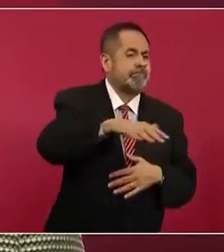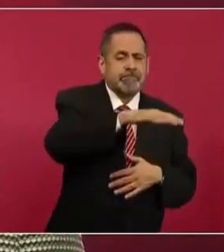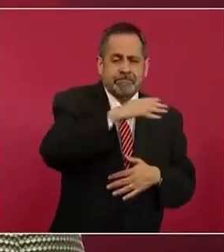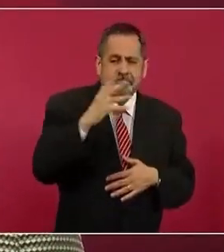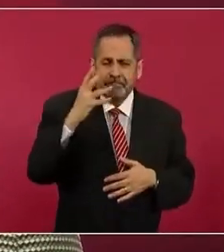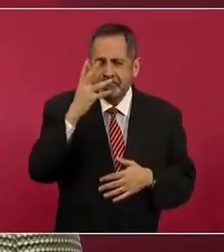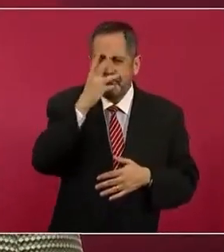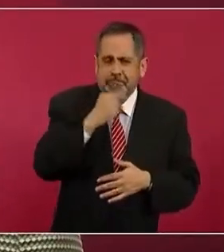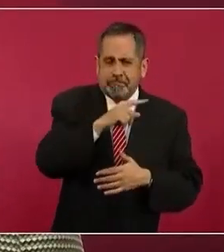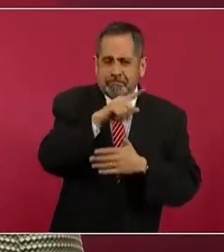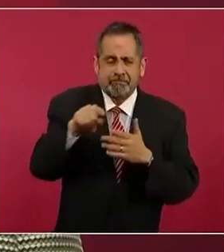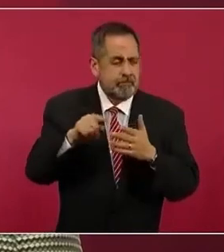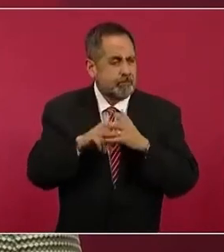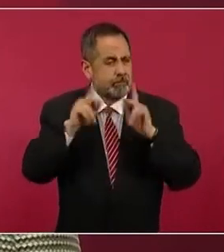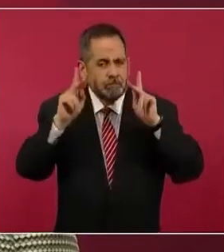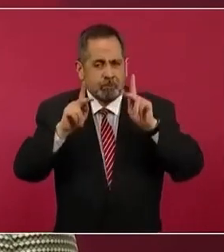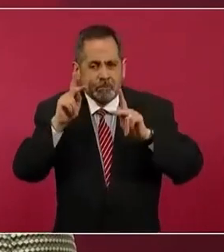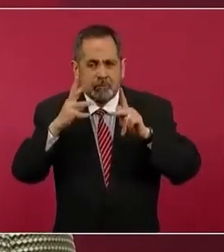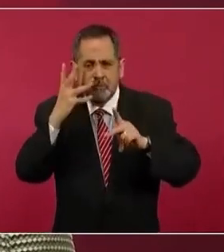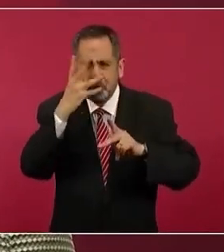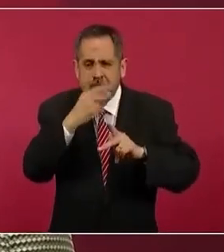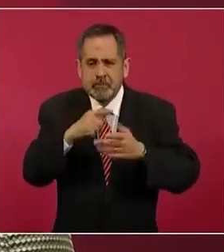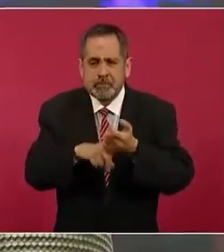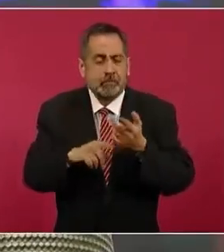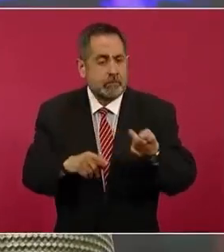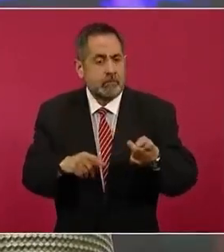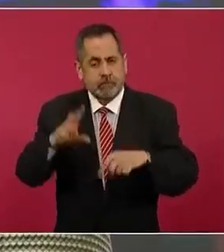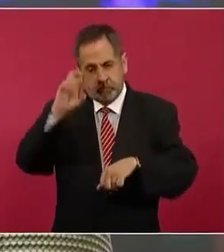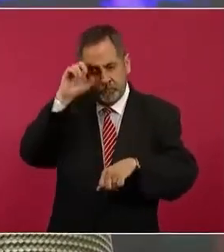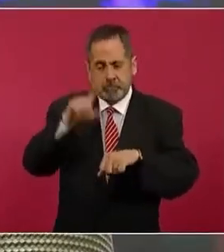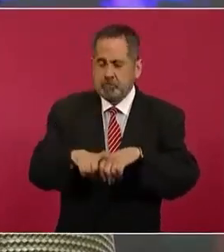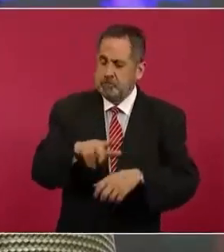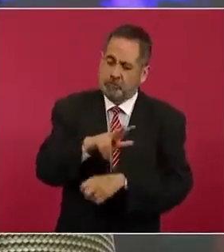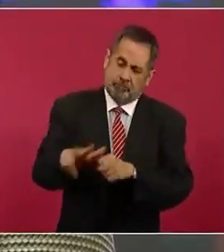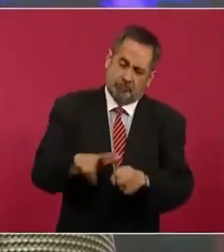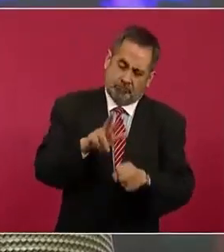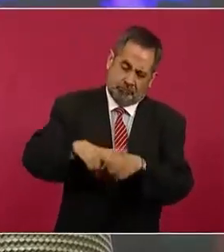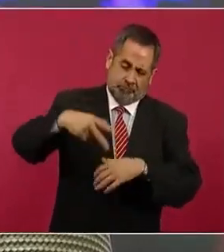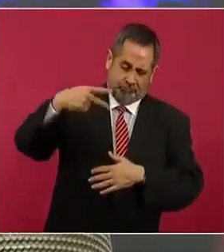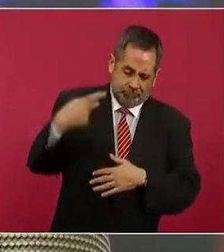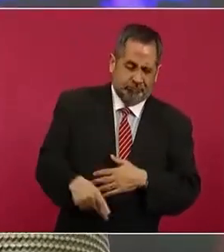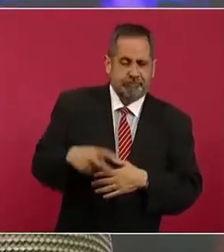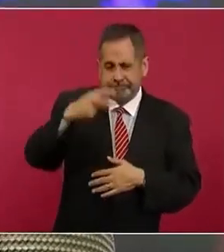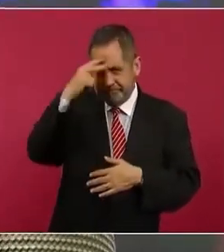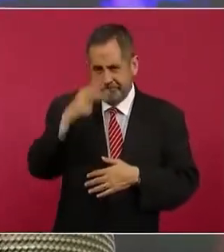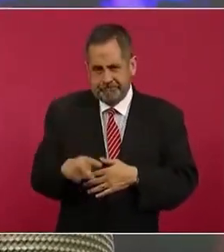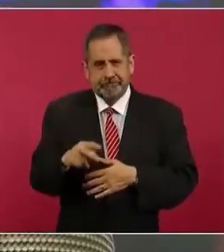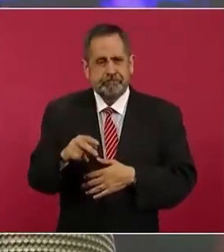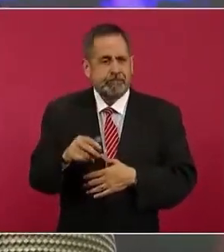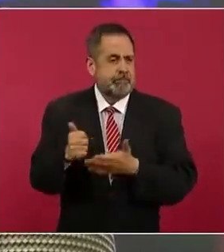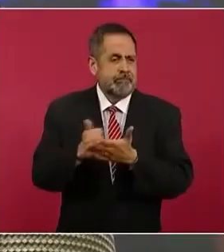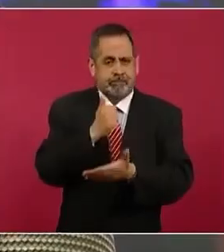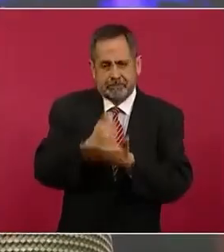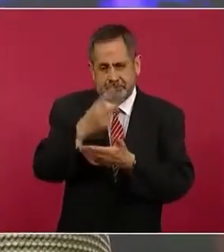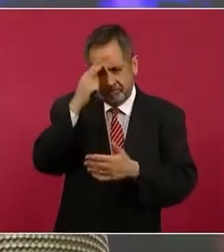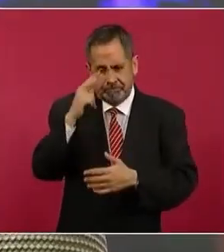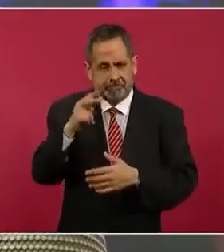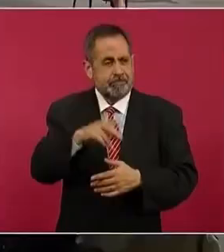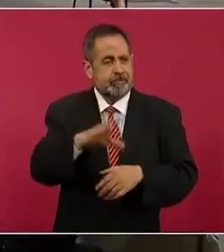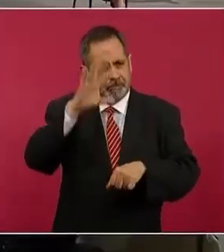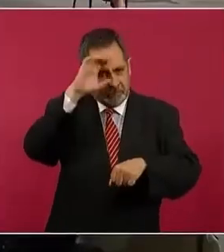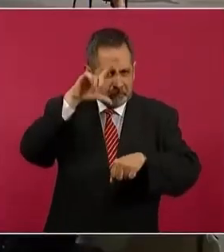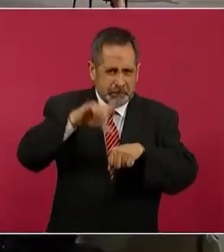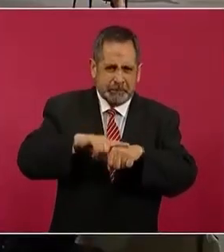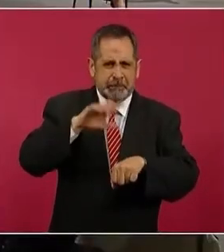espacio que pues para nosotros es el espacio cultural y natural del pueblo de México y será el bosque cultural